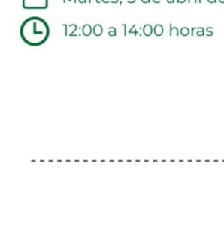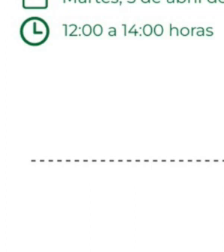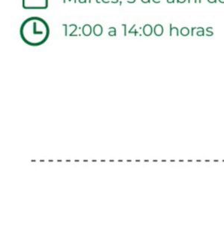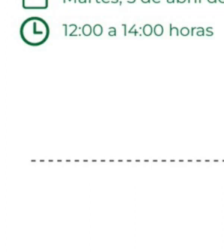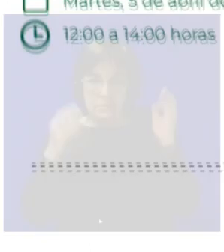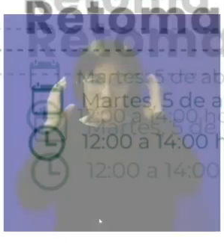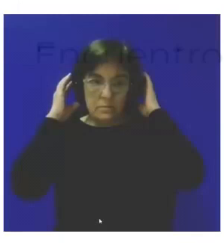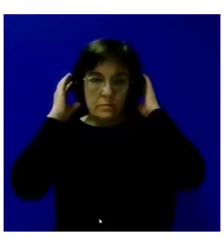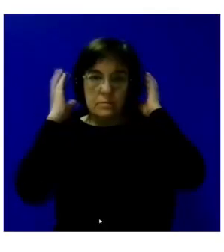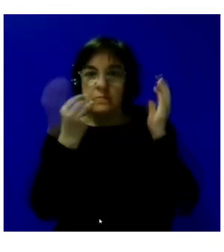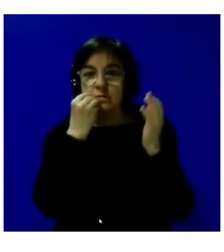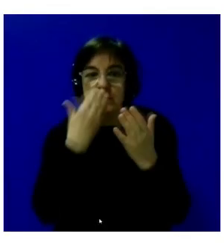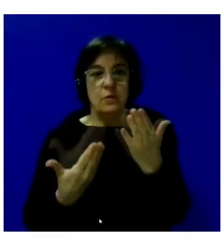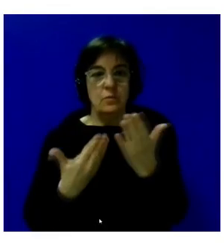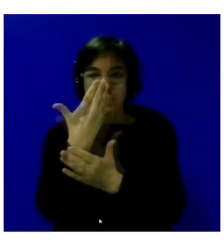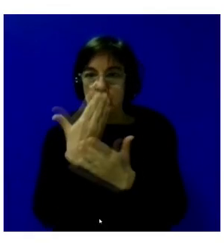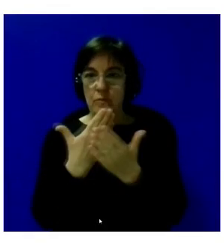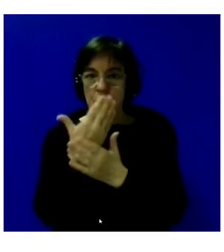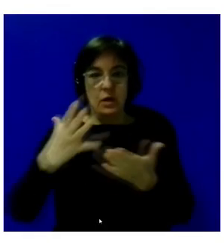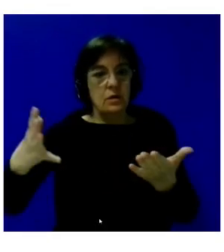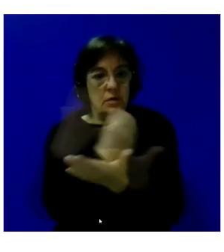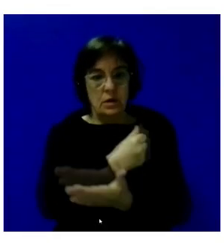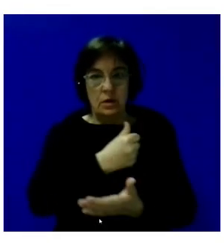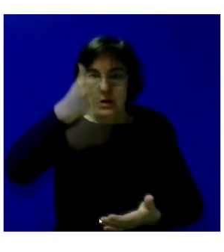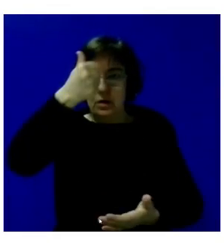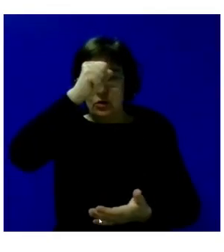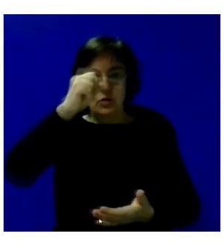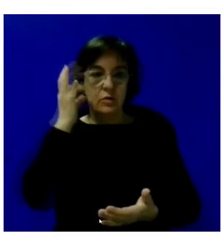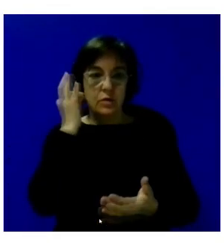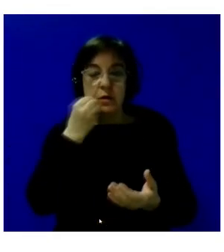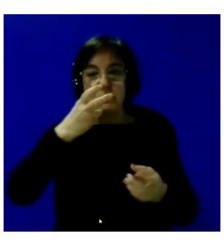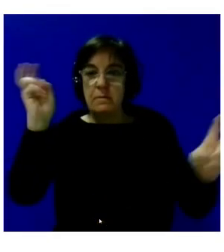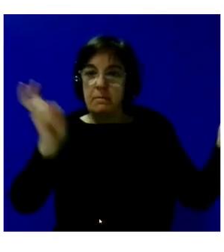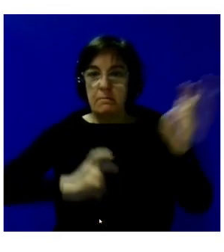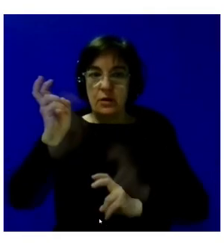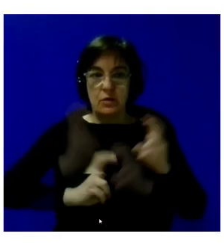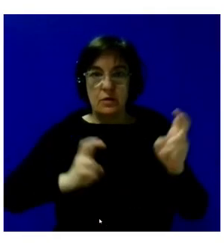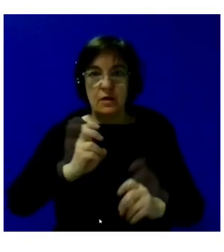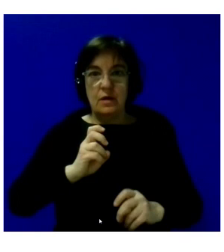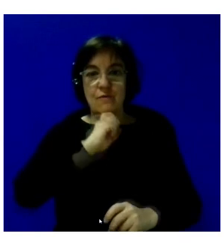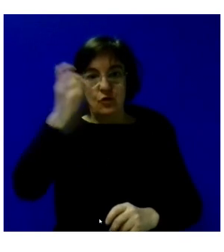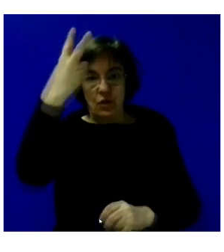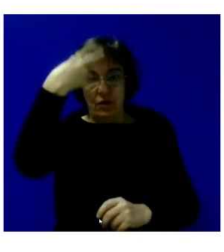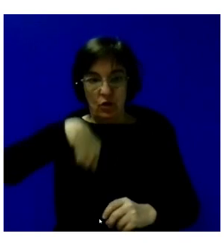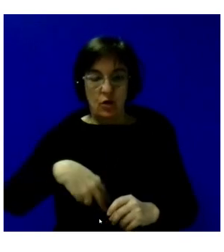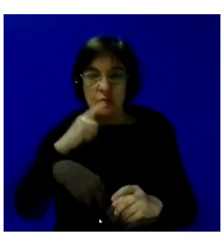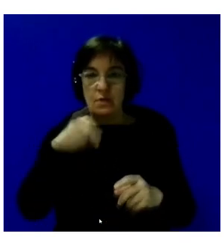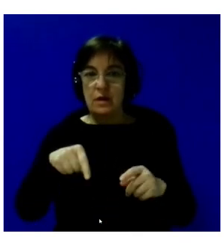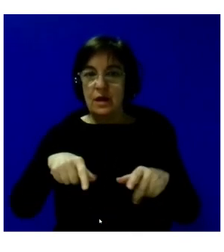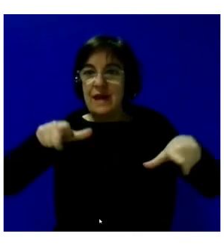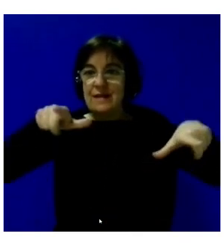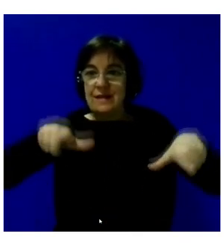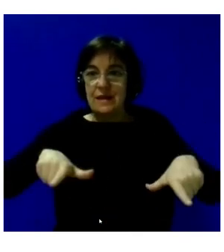Buenos días a todos y a todas. Bienvenidos a la Fundación 11, a esta sala